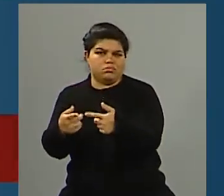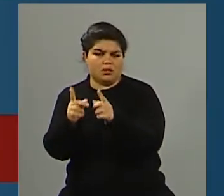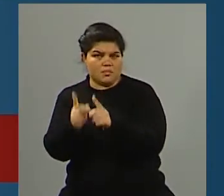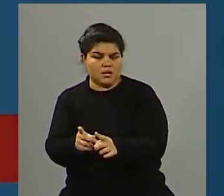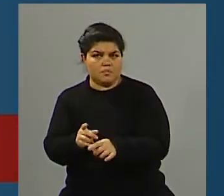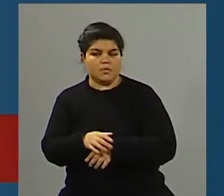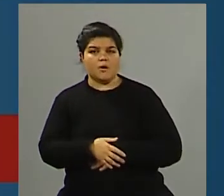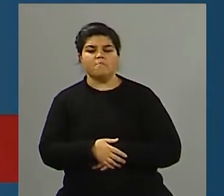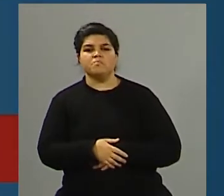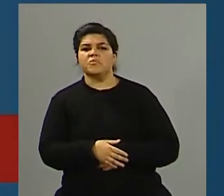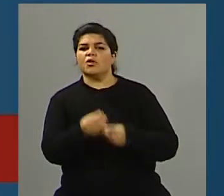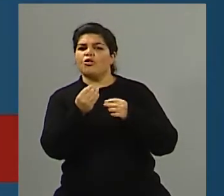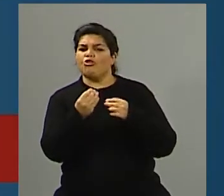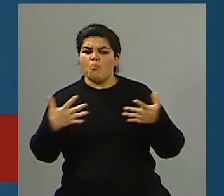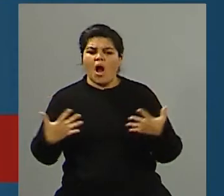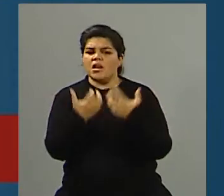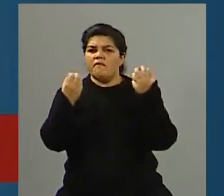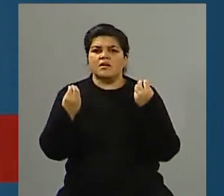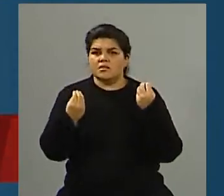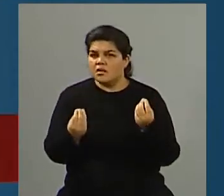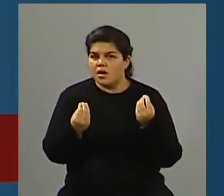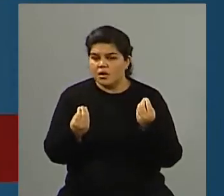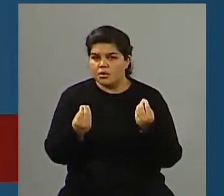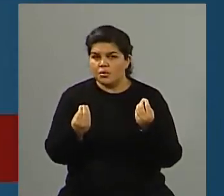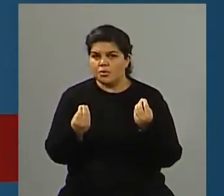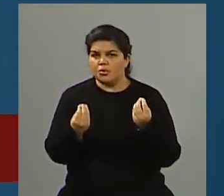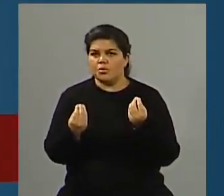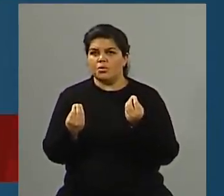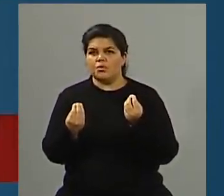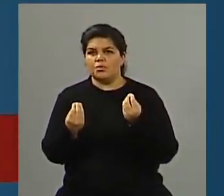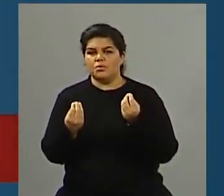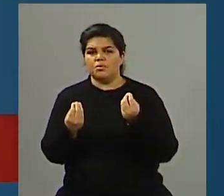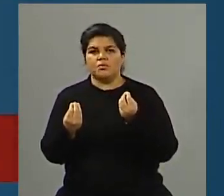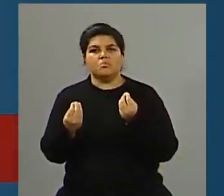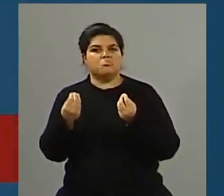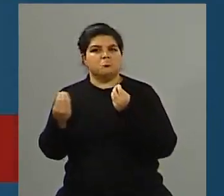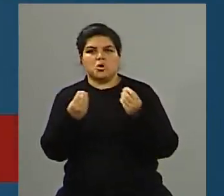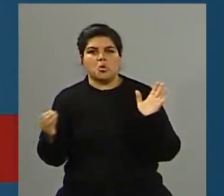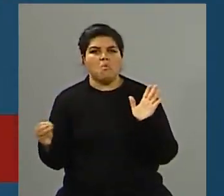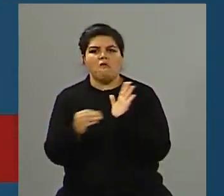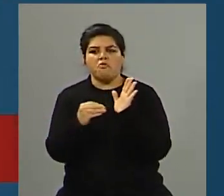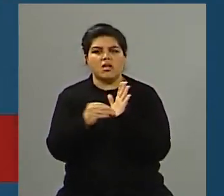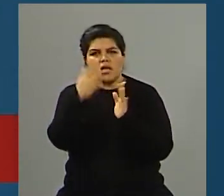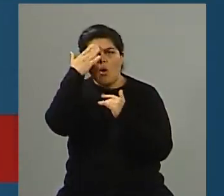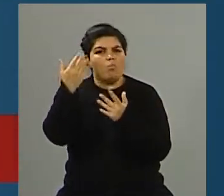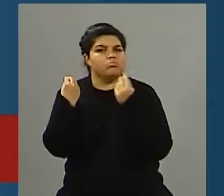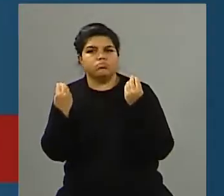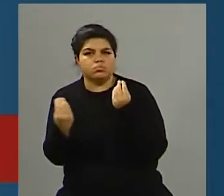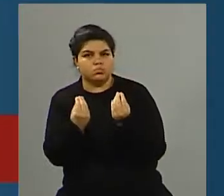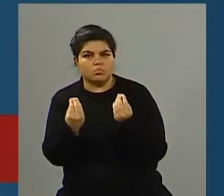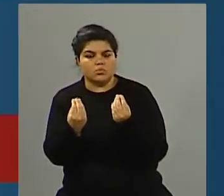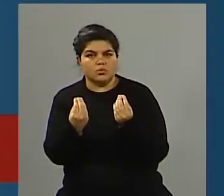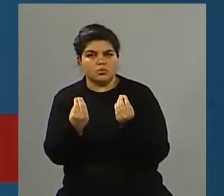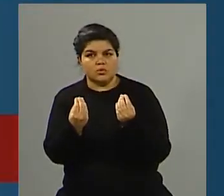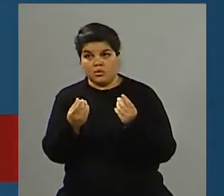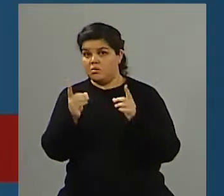Porque obviamente el mundo lo recuerda. Ahora, ¿cómo recuerdan esa fecha en Estados Unidos? O sea, que se hace siempre un